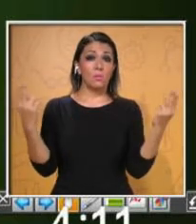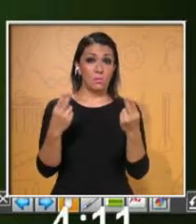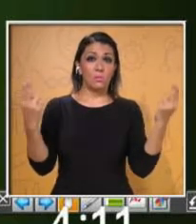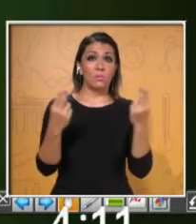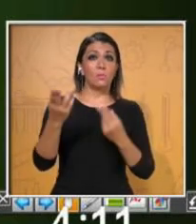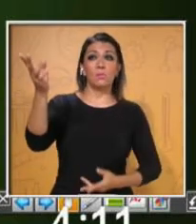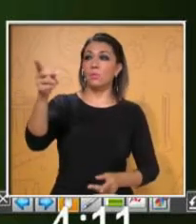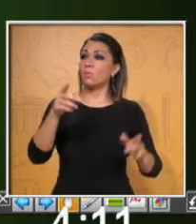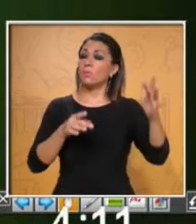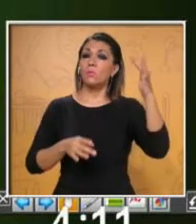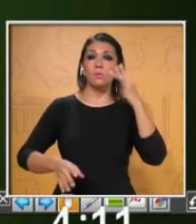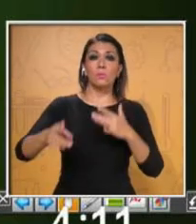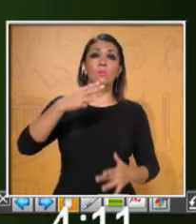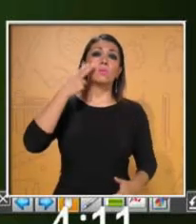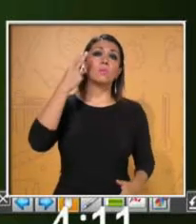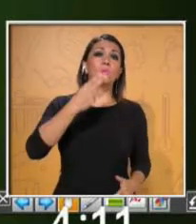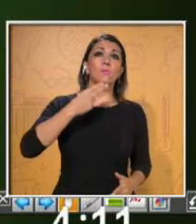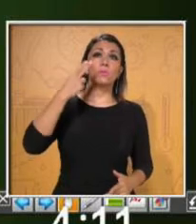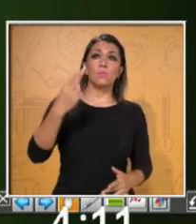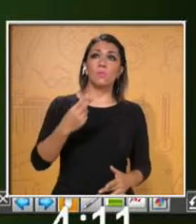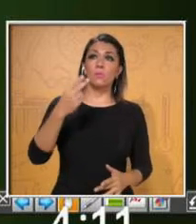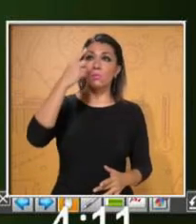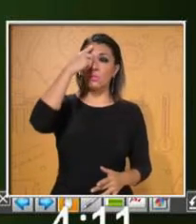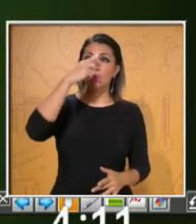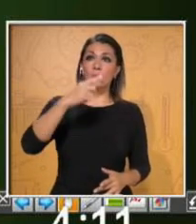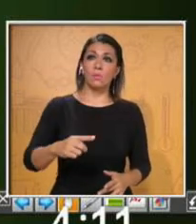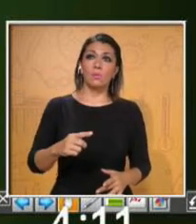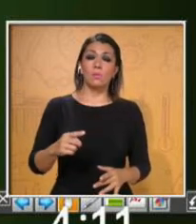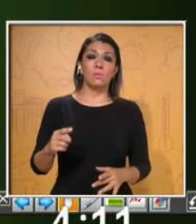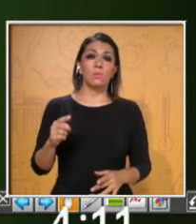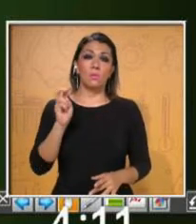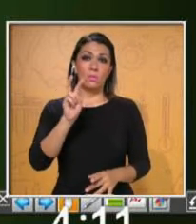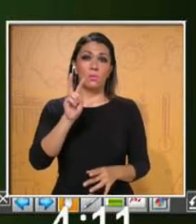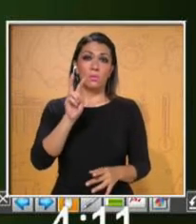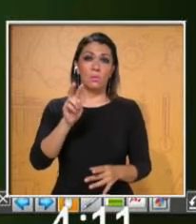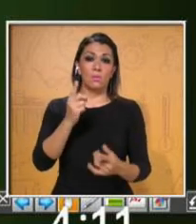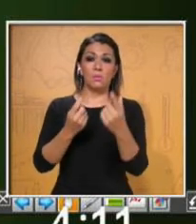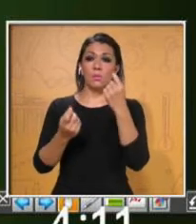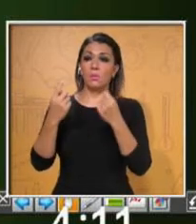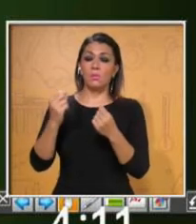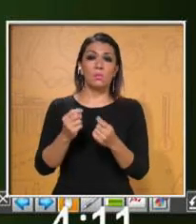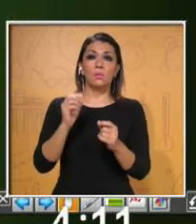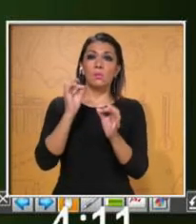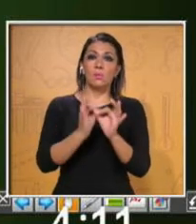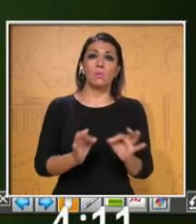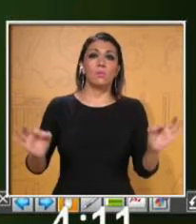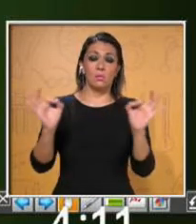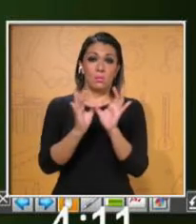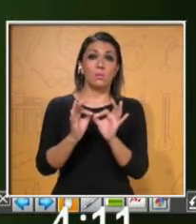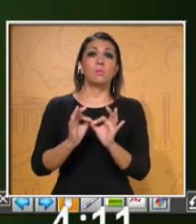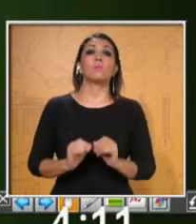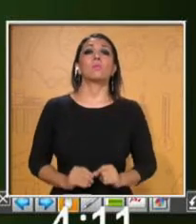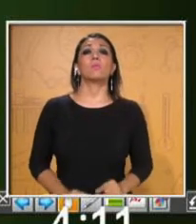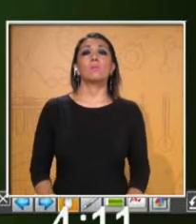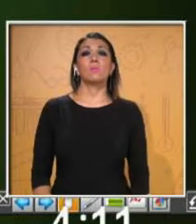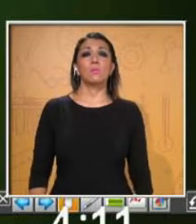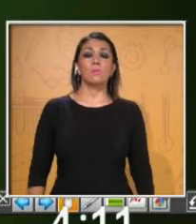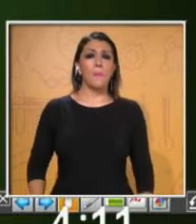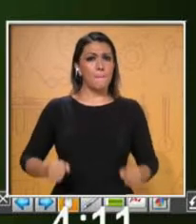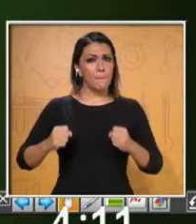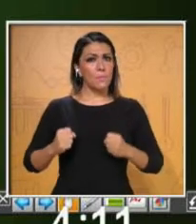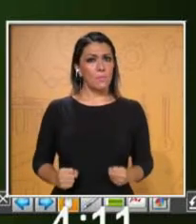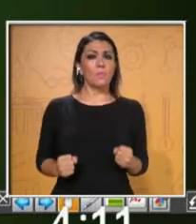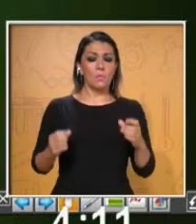points. Utilízalas para enfatizar algunos puntos. Be confident. Ten seguridad.